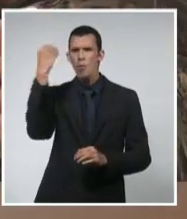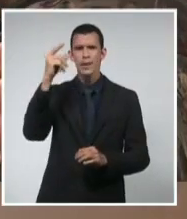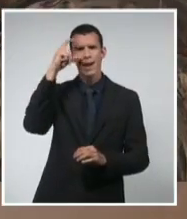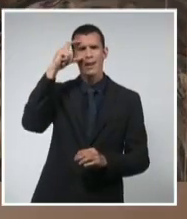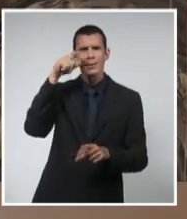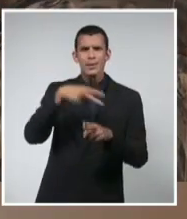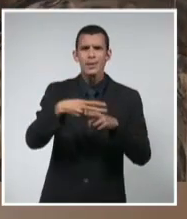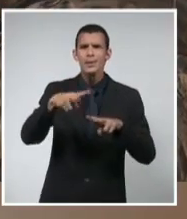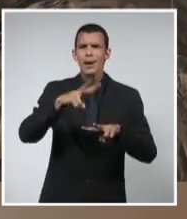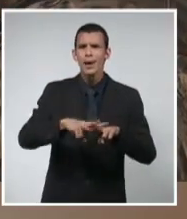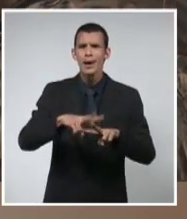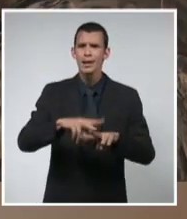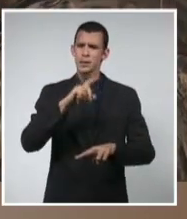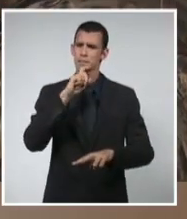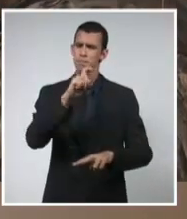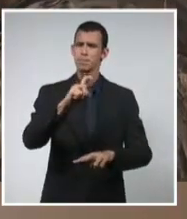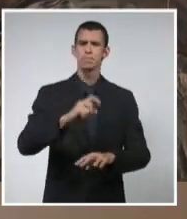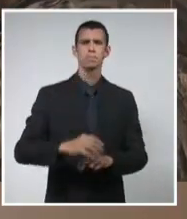Eusebio es